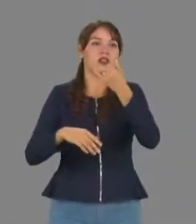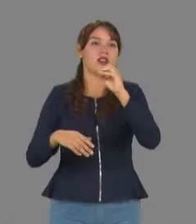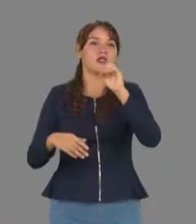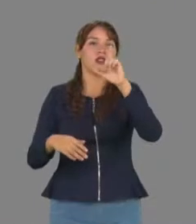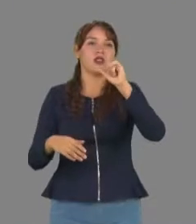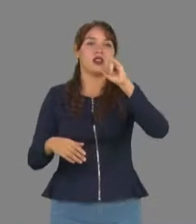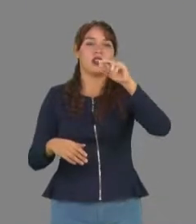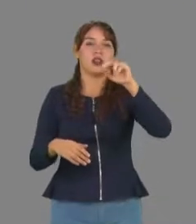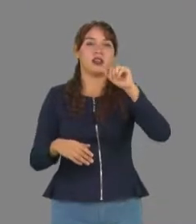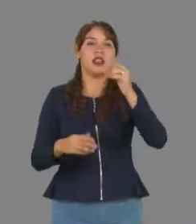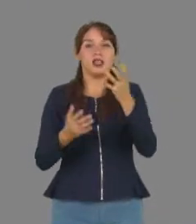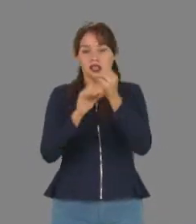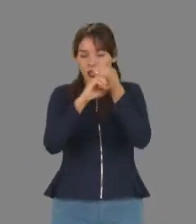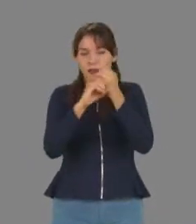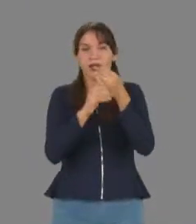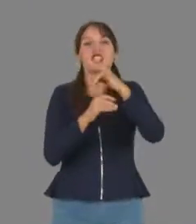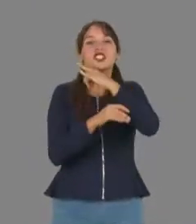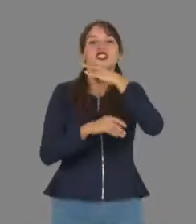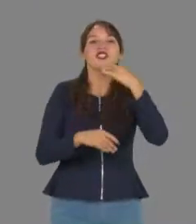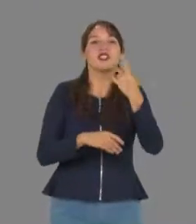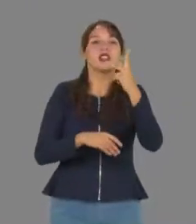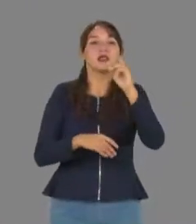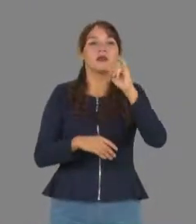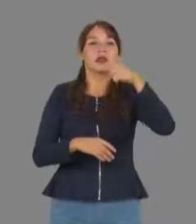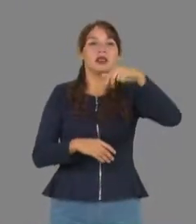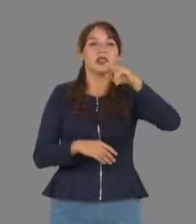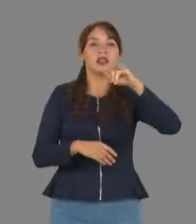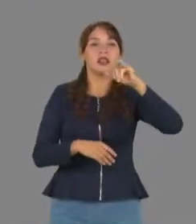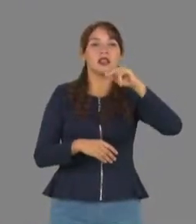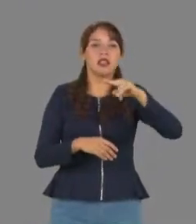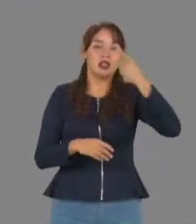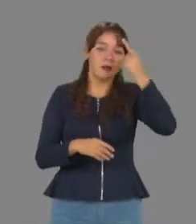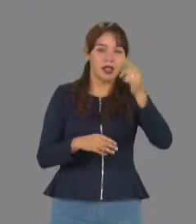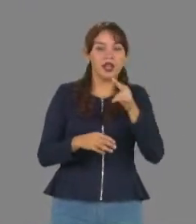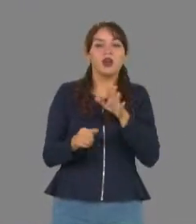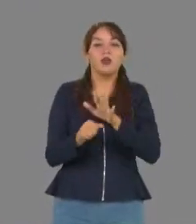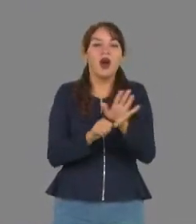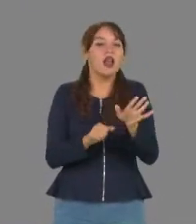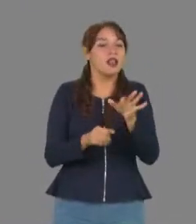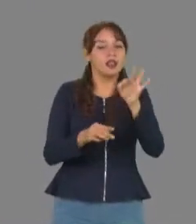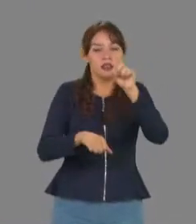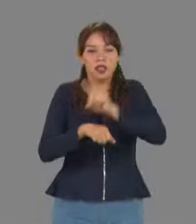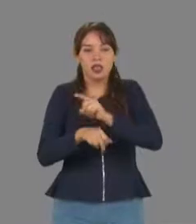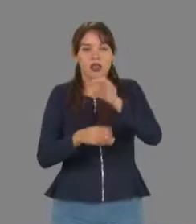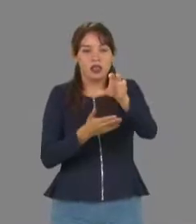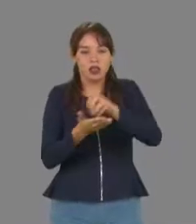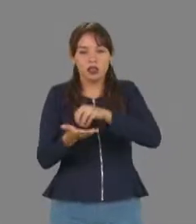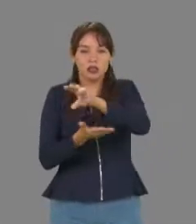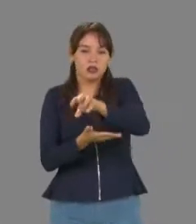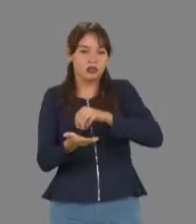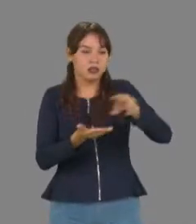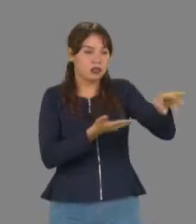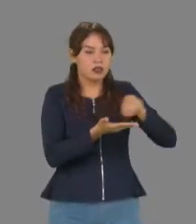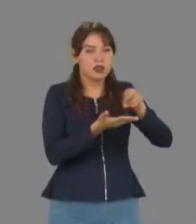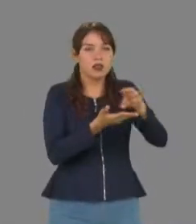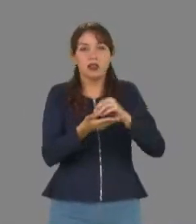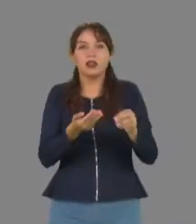trabajando con el Chile Piquín, está bajando información para ubicar los puntos de colecta del material biológico que ellos